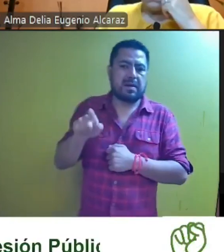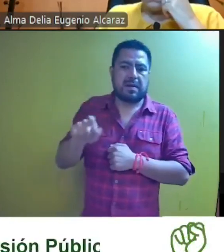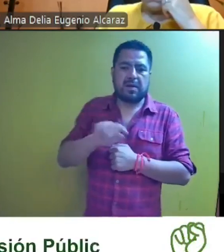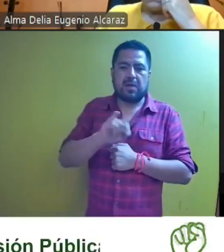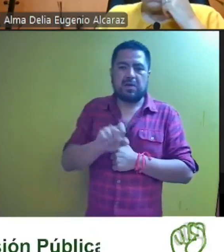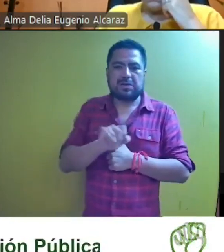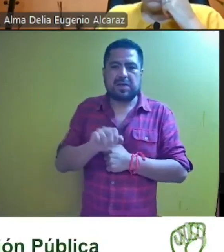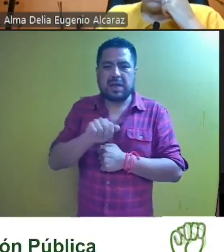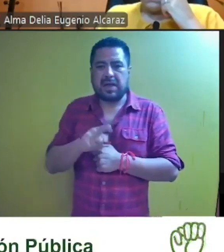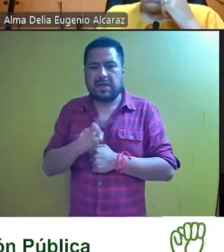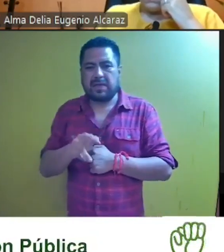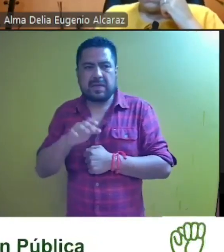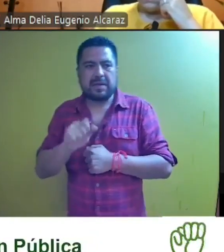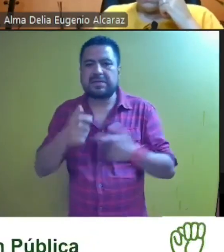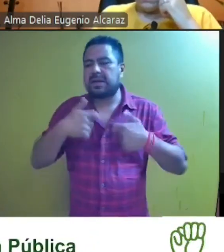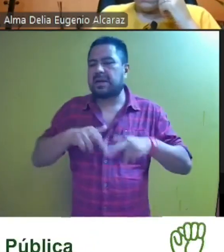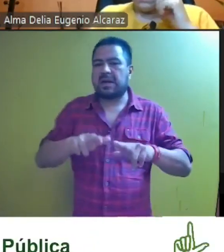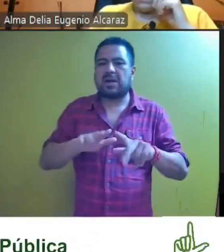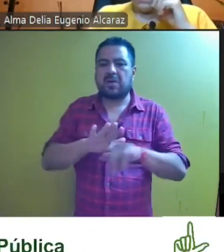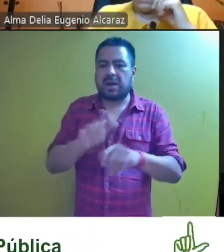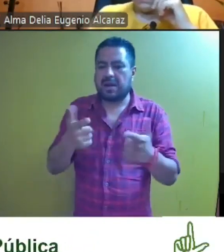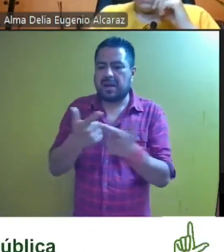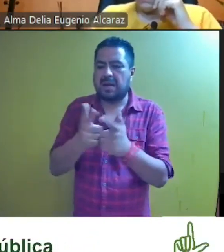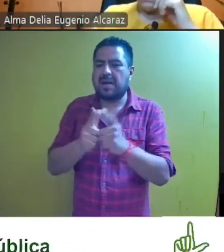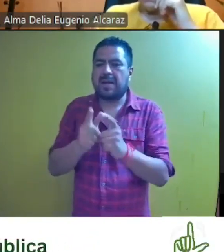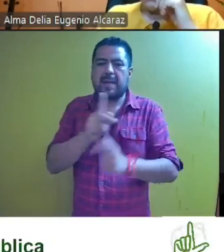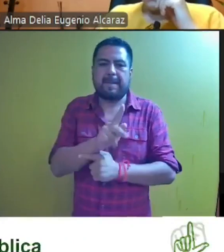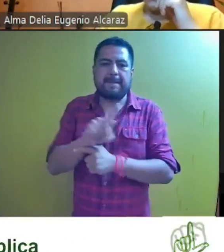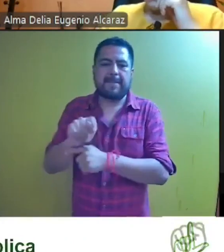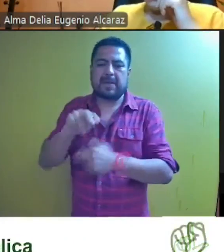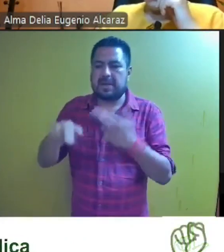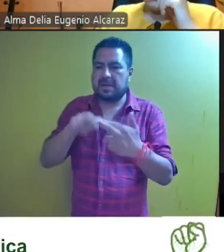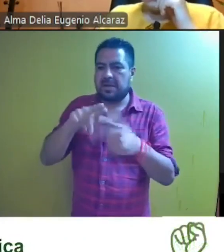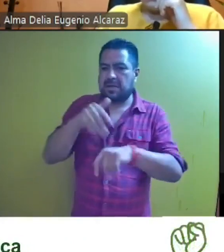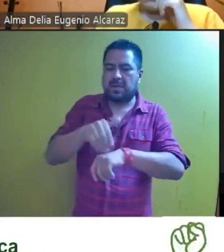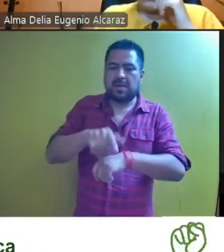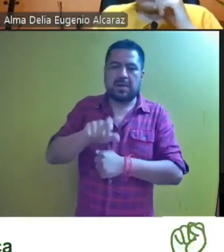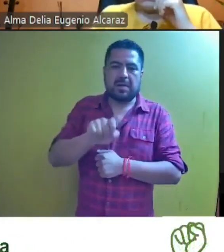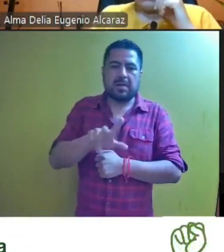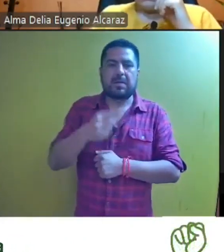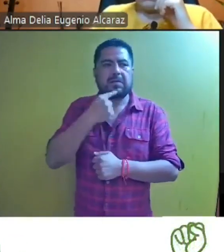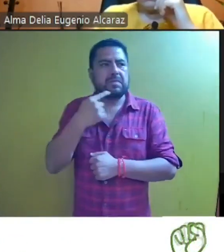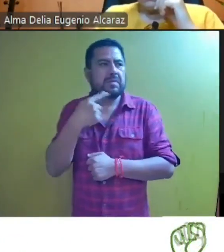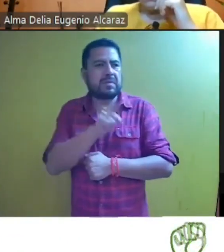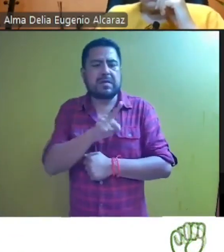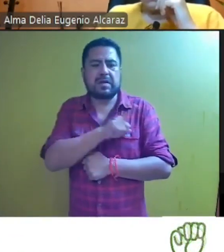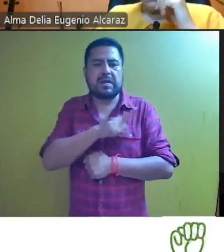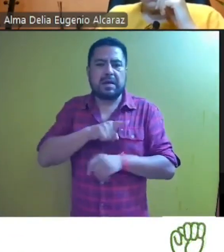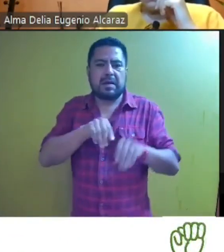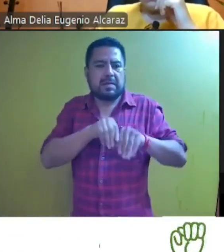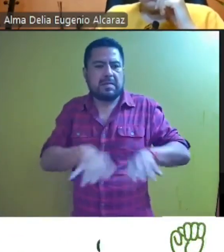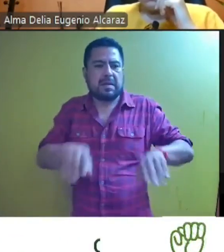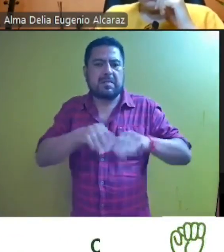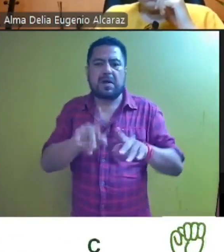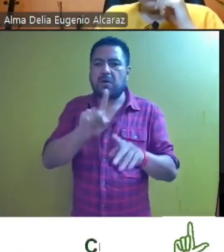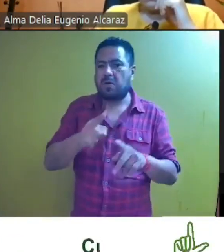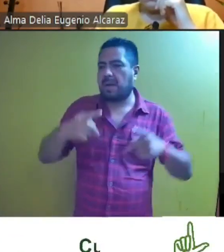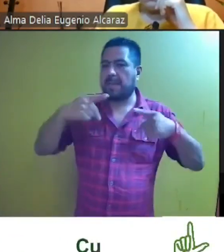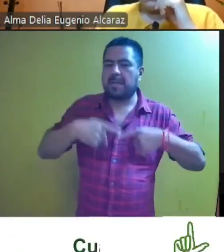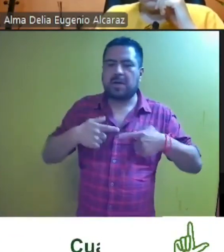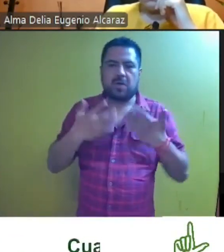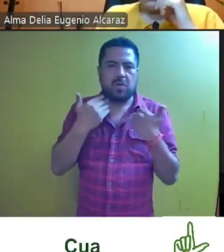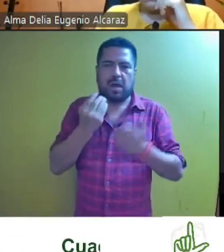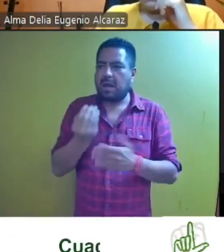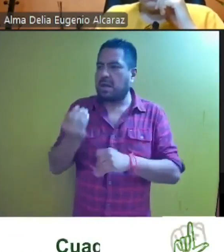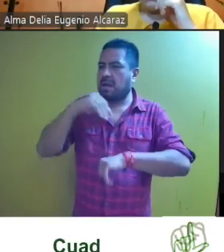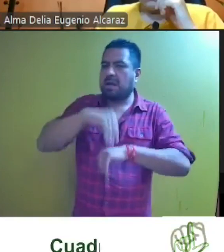Andrés Alaiz Orozco, representante del Partido del Trabajo en el Distrito 28, denuncia actos de campaña realizados por un ciudadano que no cuenta con